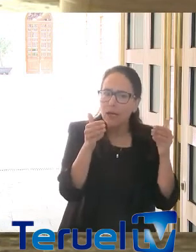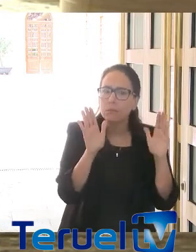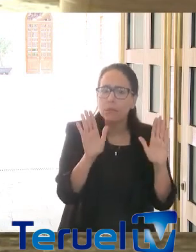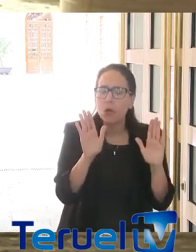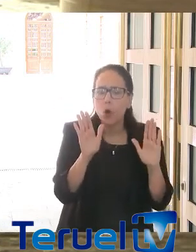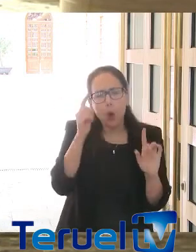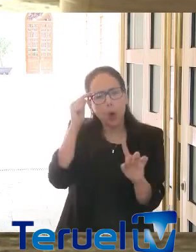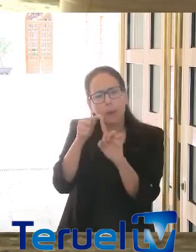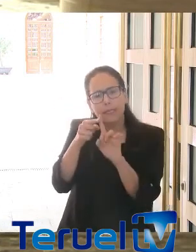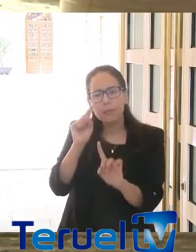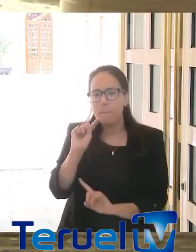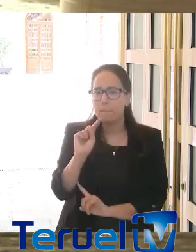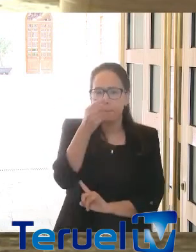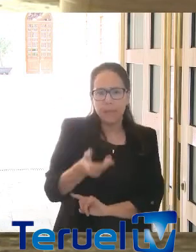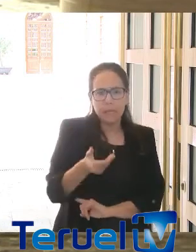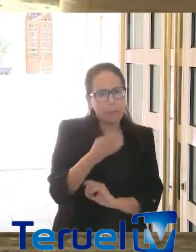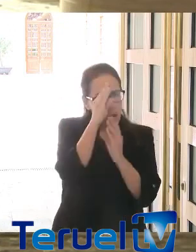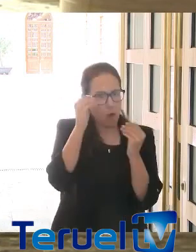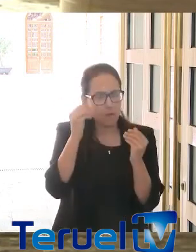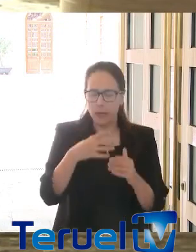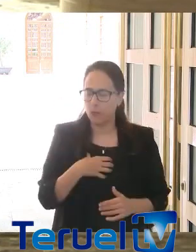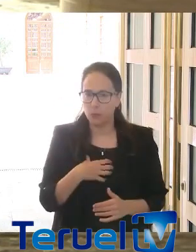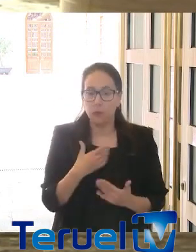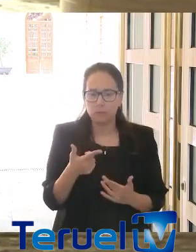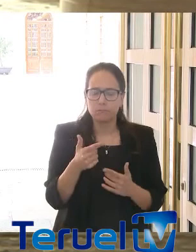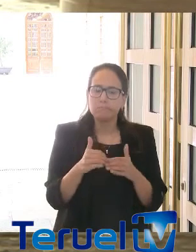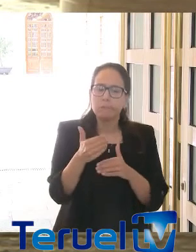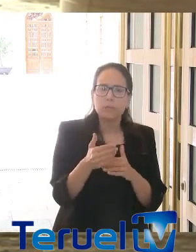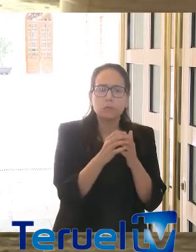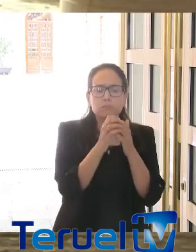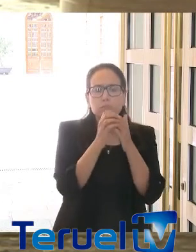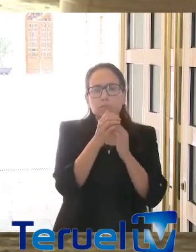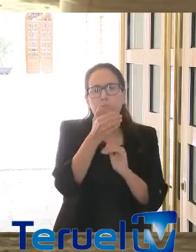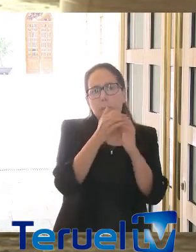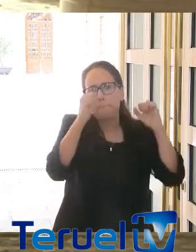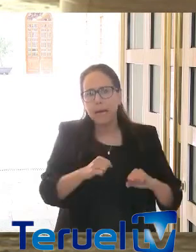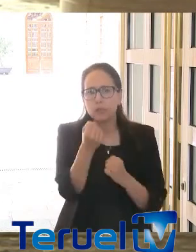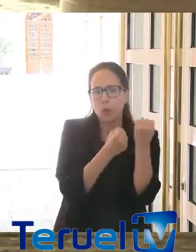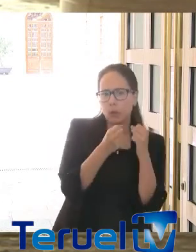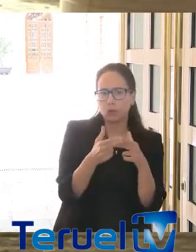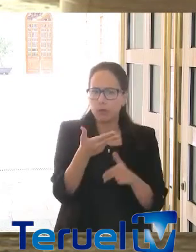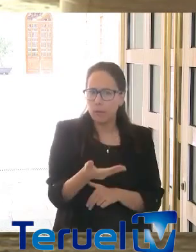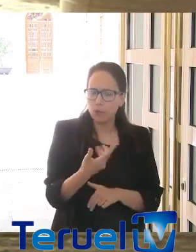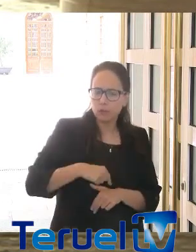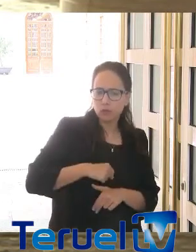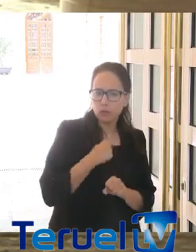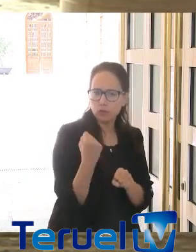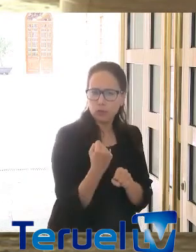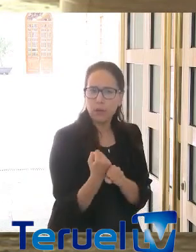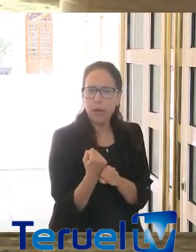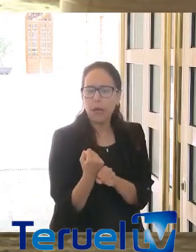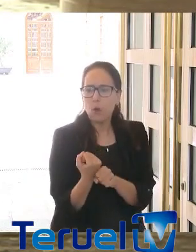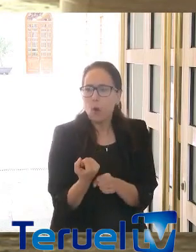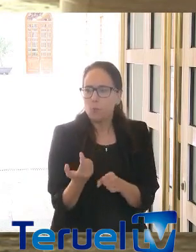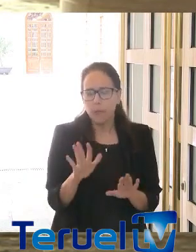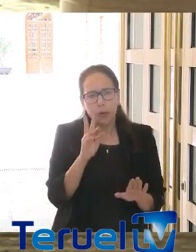el objetivo primero y detrás de esto hay un importante pacto económico y social y nosotros estamos trabajando con un ejercicio de